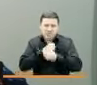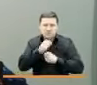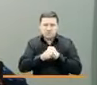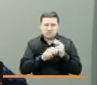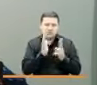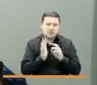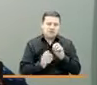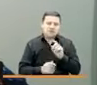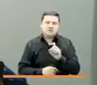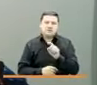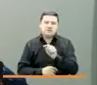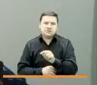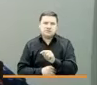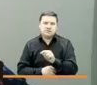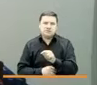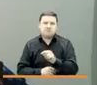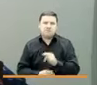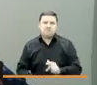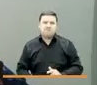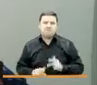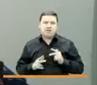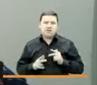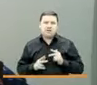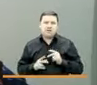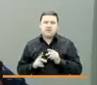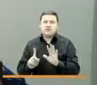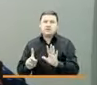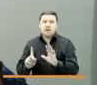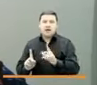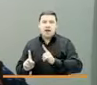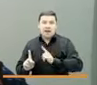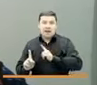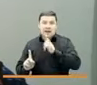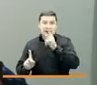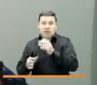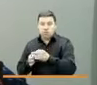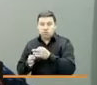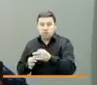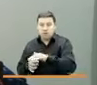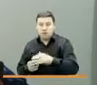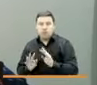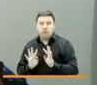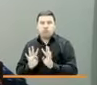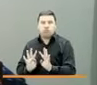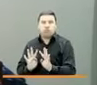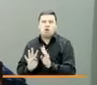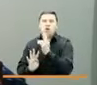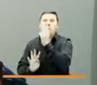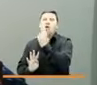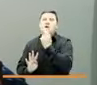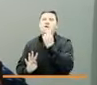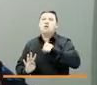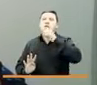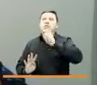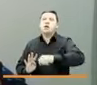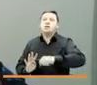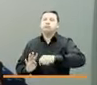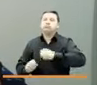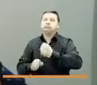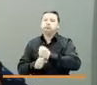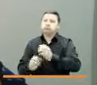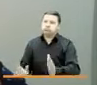cuando le arrebató la vida a seis líderes del municipio que solo cumplían con su deber y querían sacar